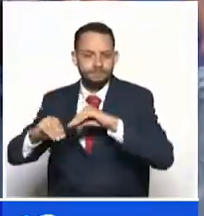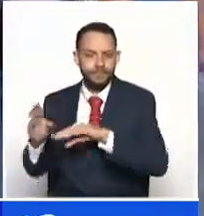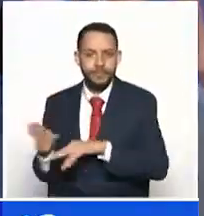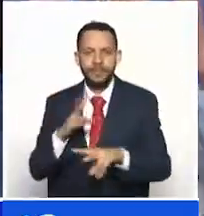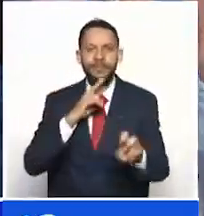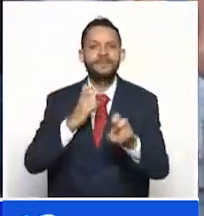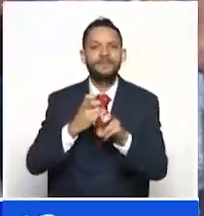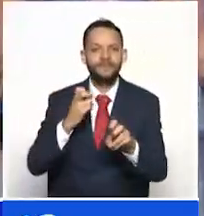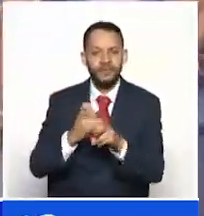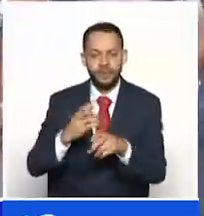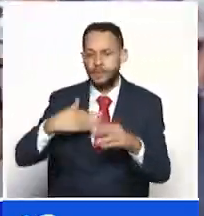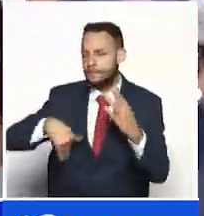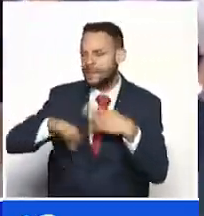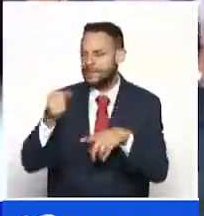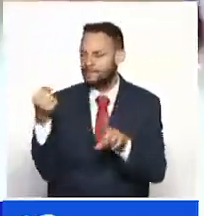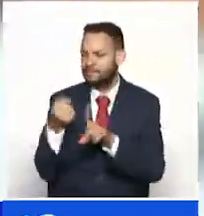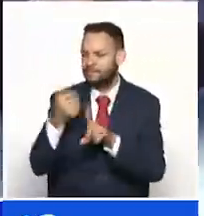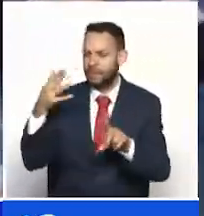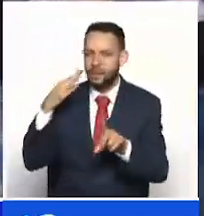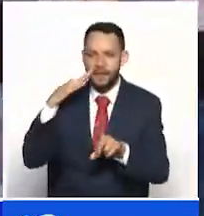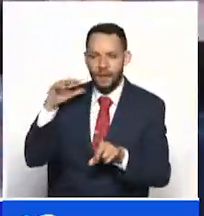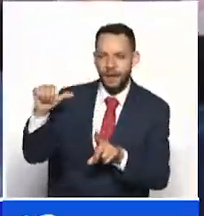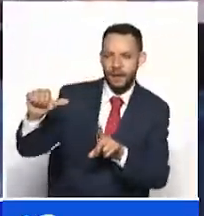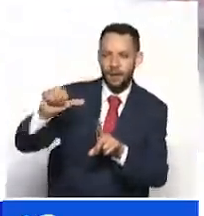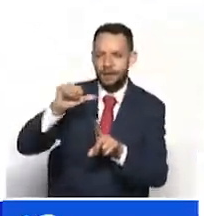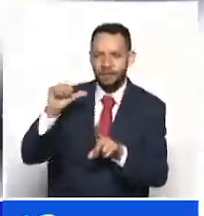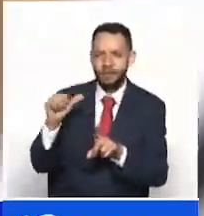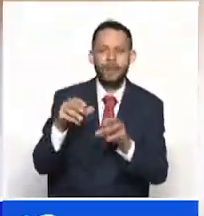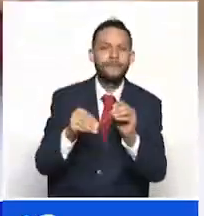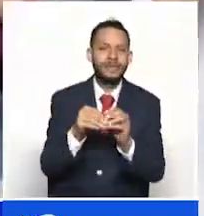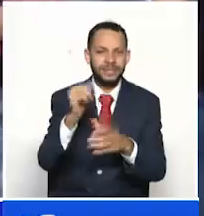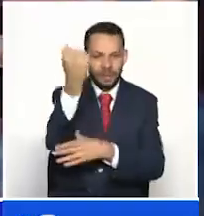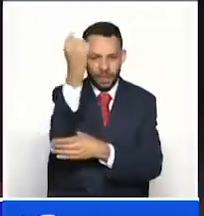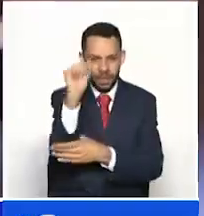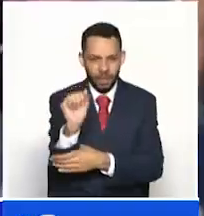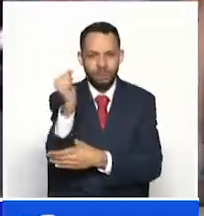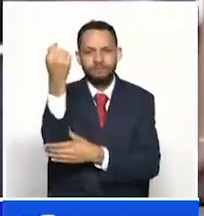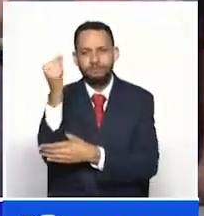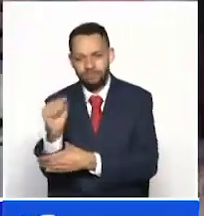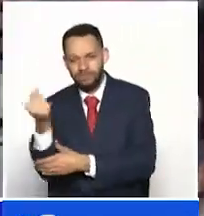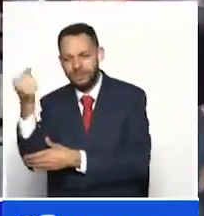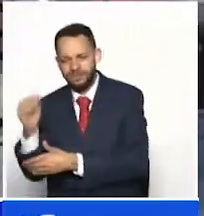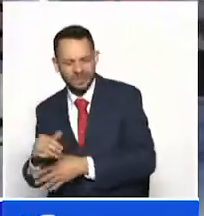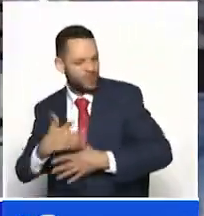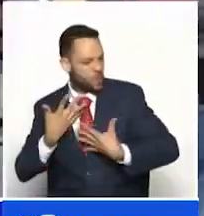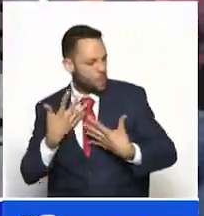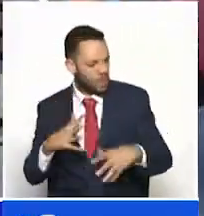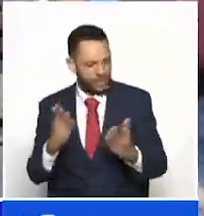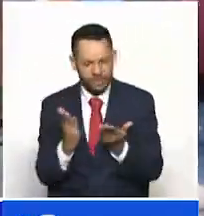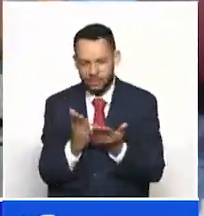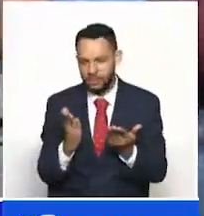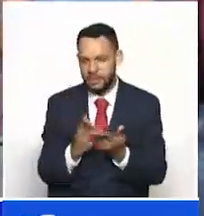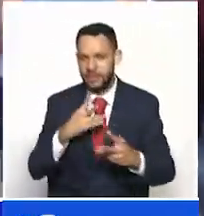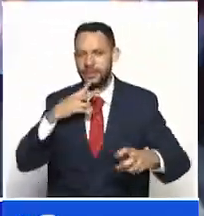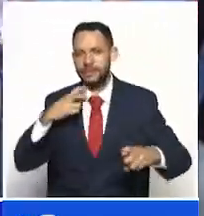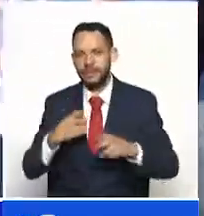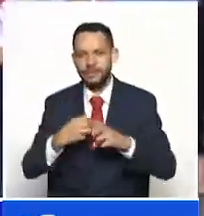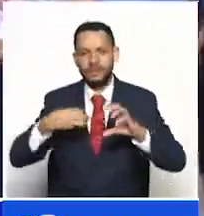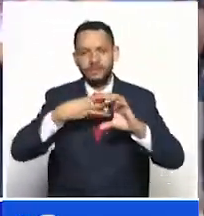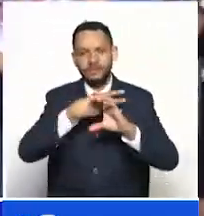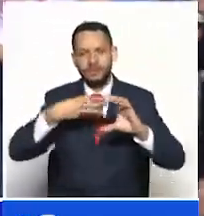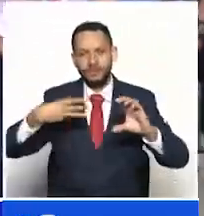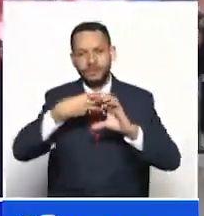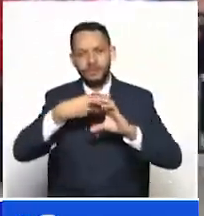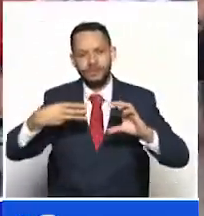afectadas y la preocupación es latente por la deserción escolar de ellas. Según las estadísticas entregadas por el DANE, Pereira presentó una